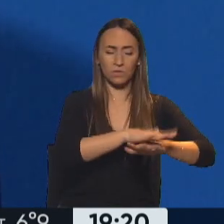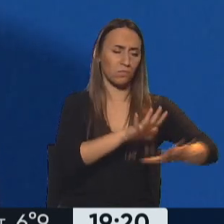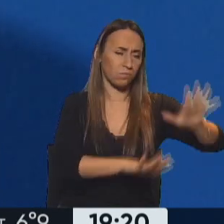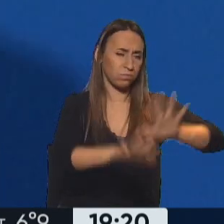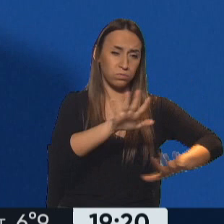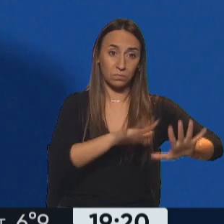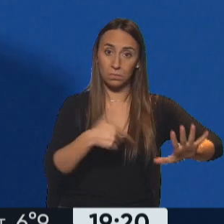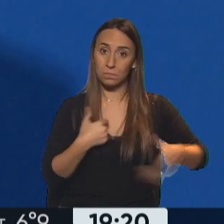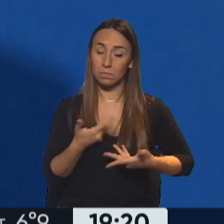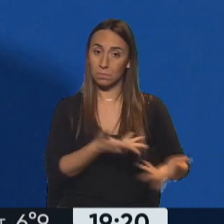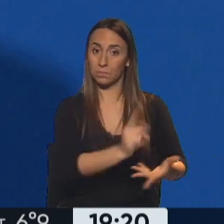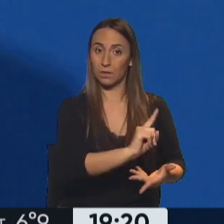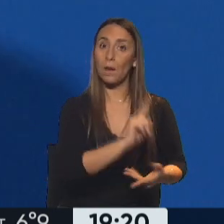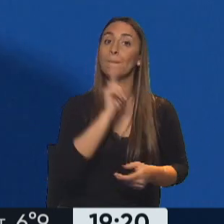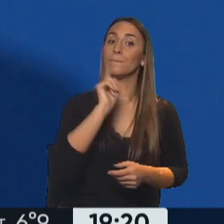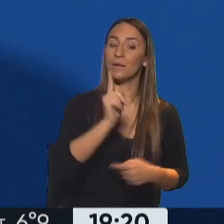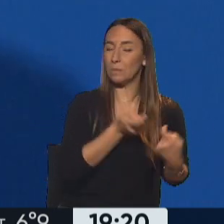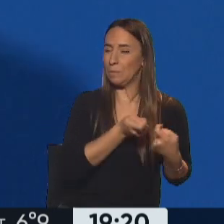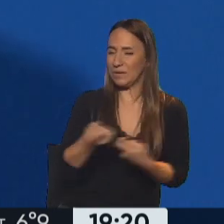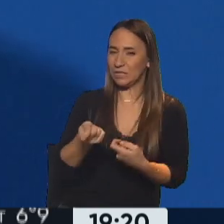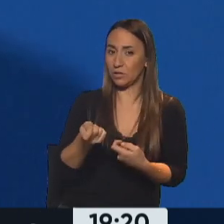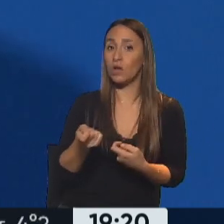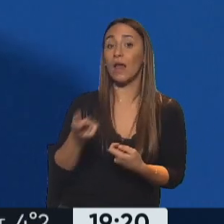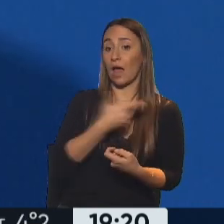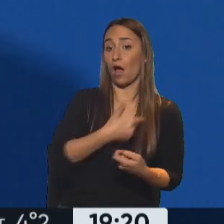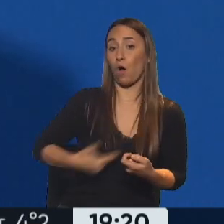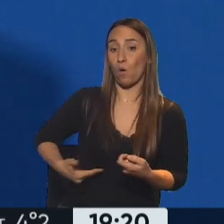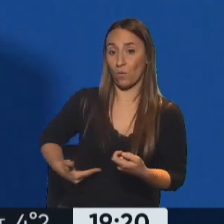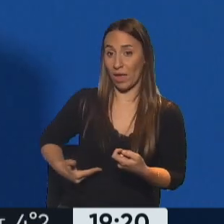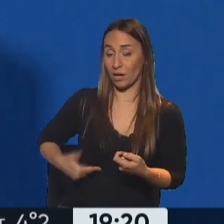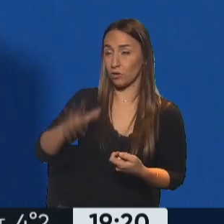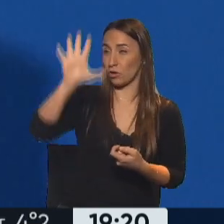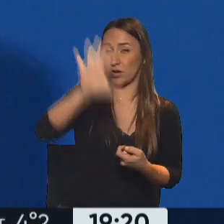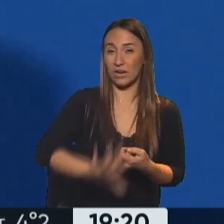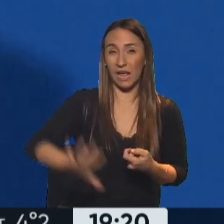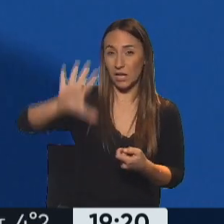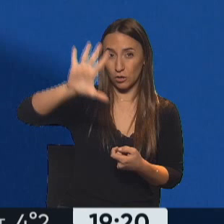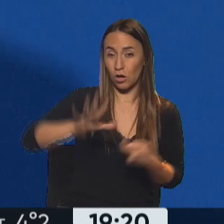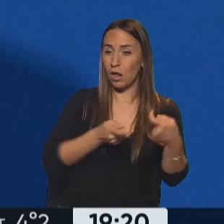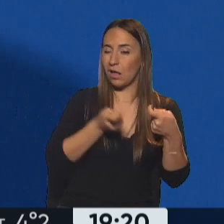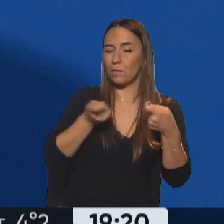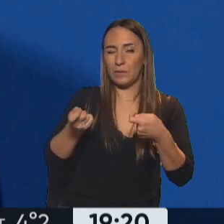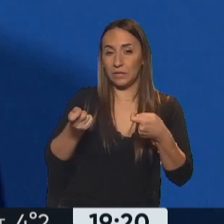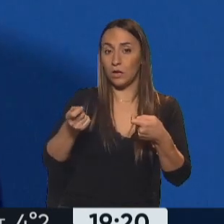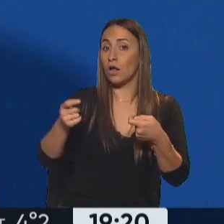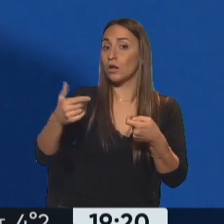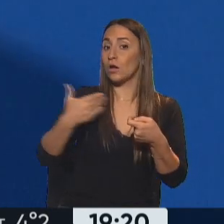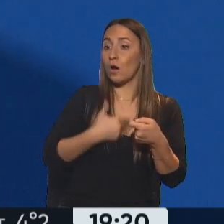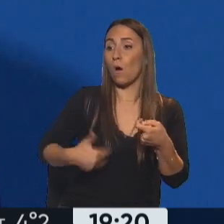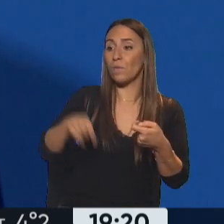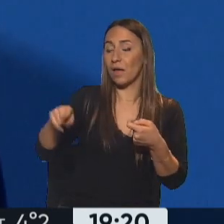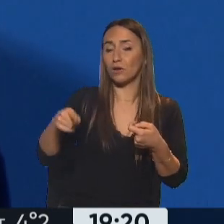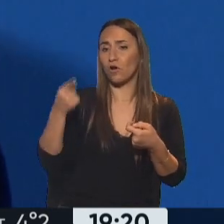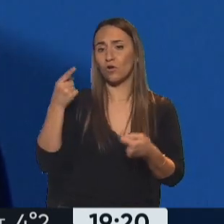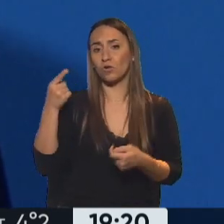extremas sobre numerosos gobiernos de la región que se oponen de manera